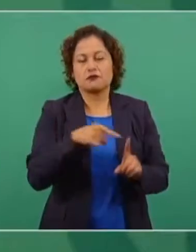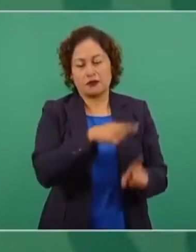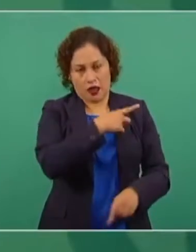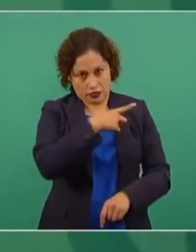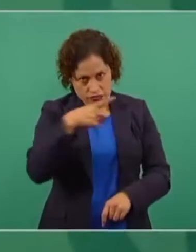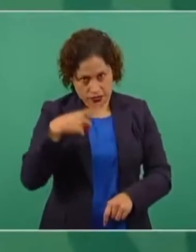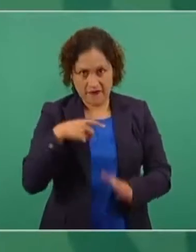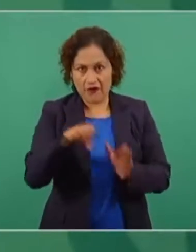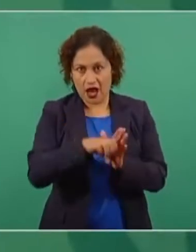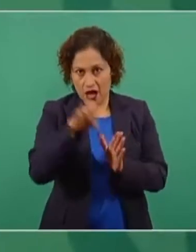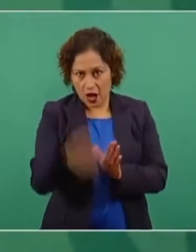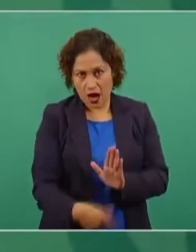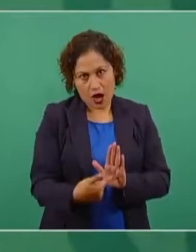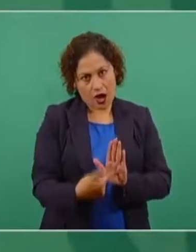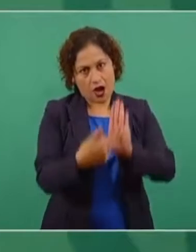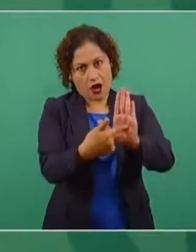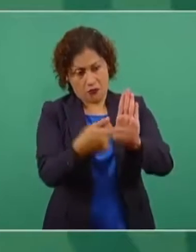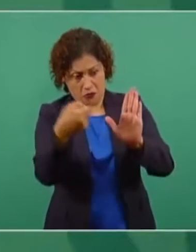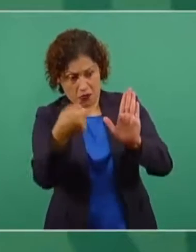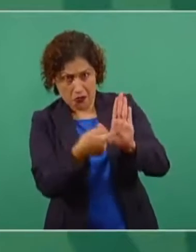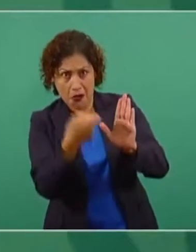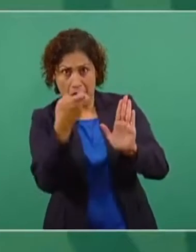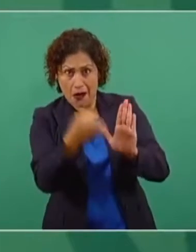porque el periodismo requiere de ética,